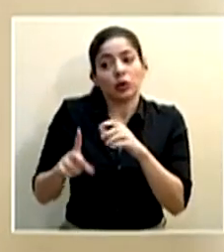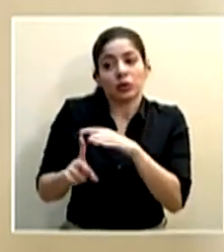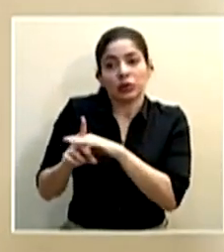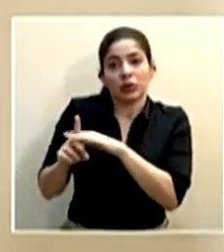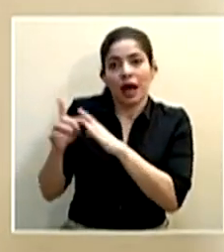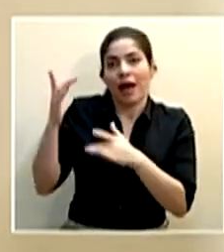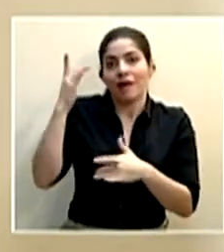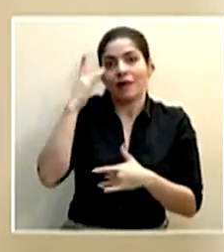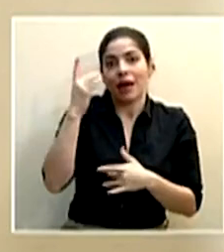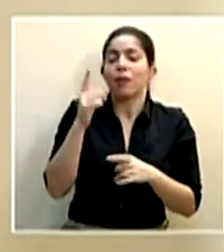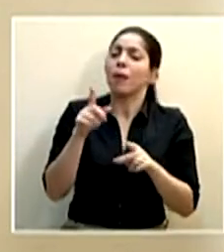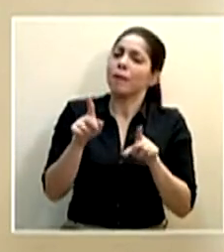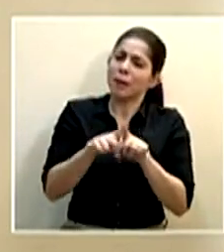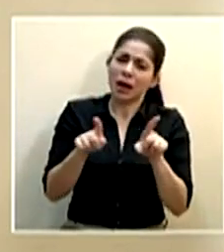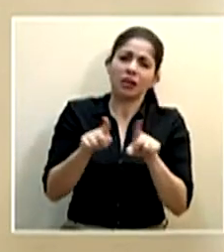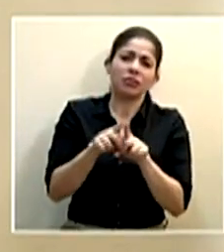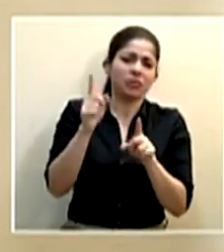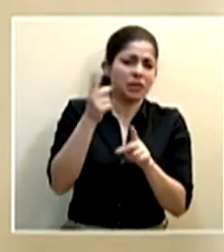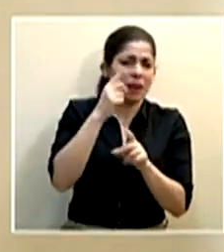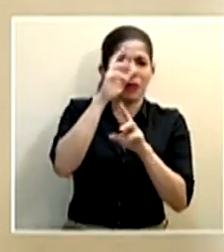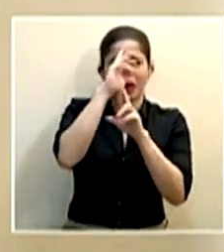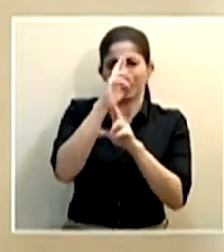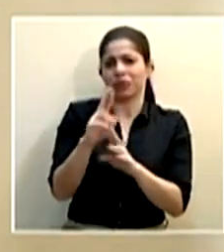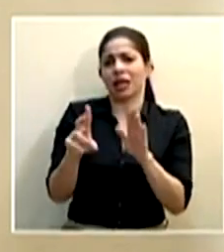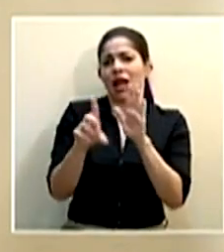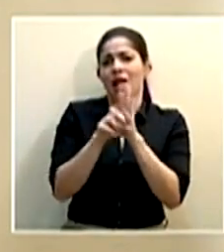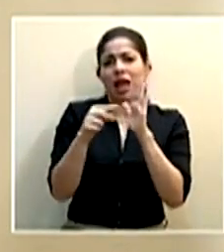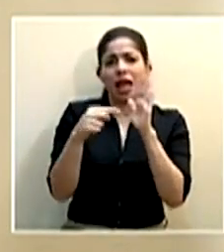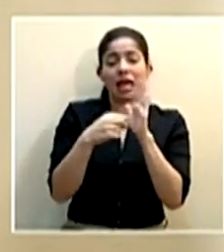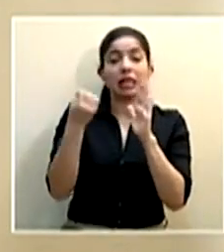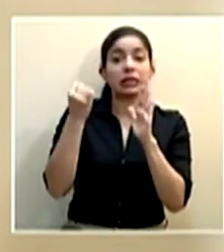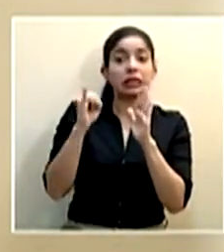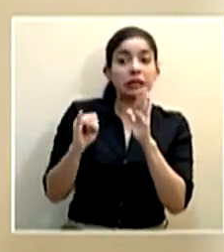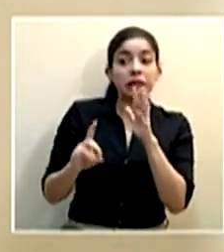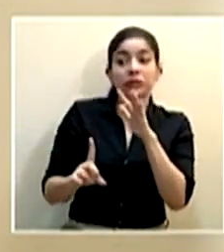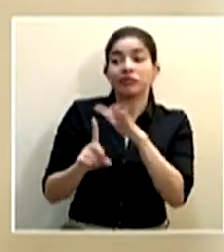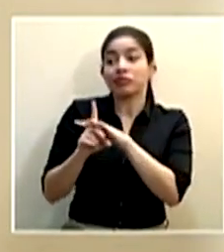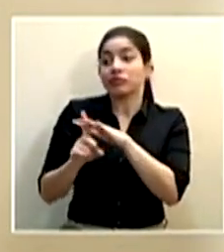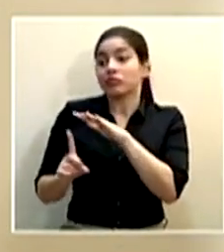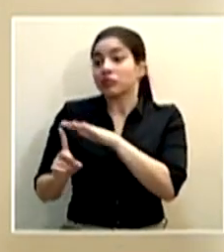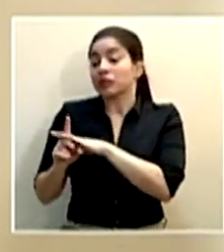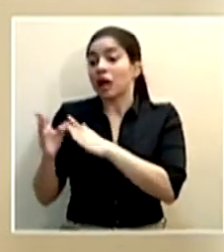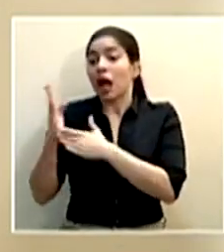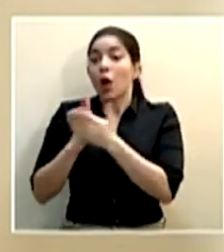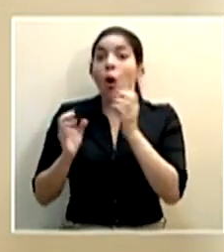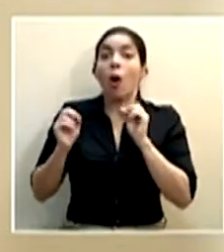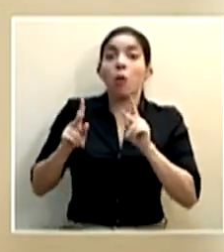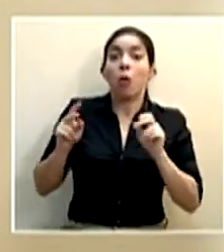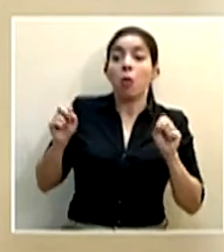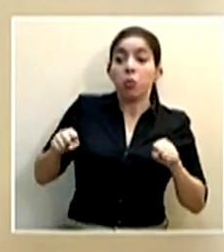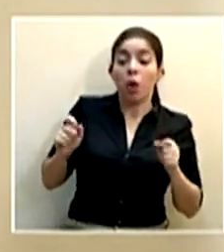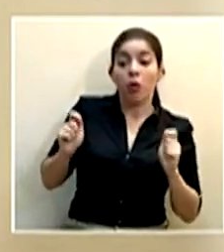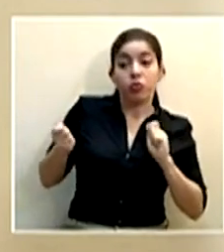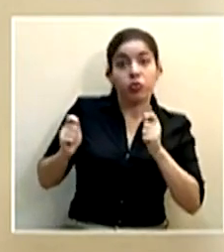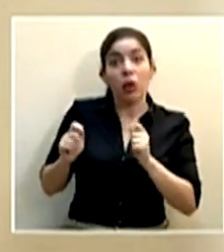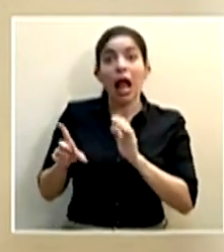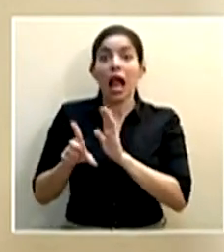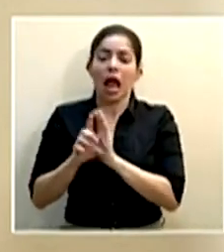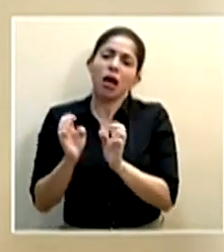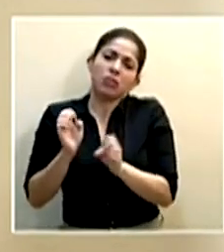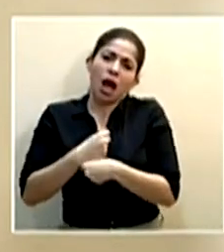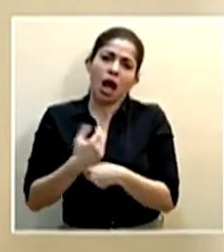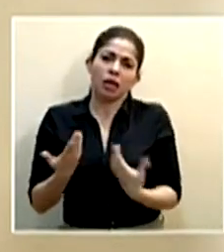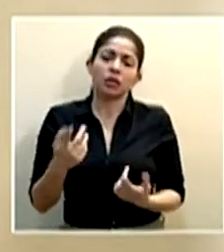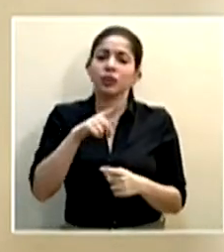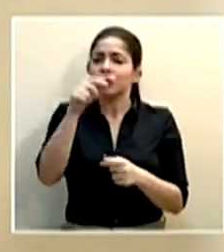siempre, pues obviamente respetando lo que las leyes nos indiquen y si eventualmente hay alguna eventual oportunidad de modificar leyes, pues lo haríamos. Recordemos